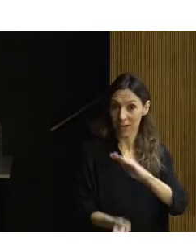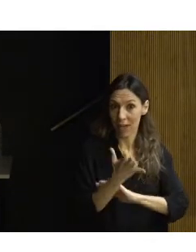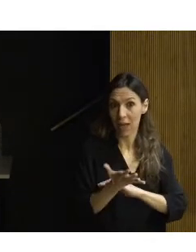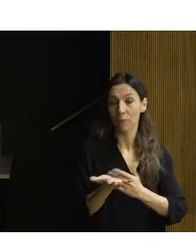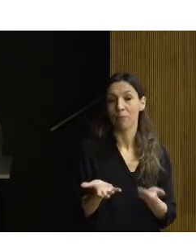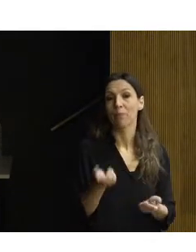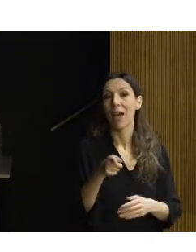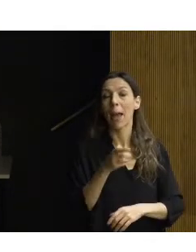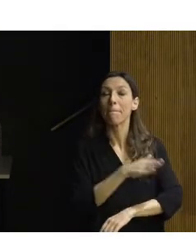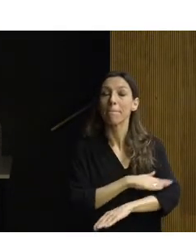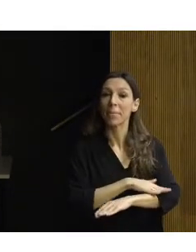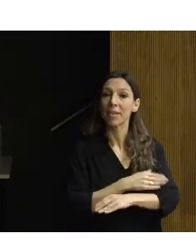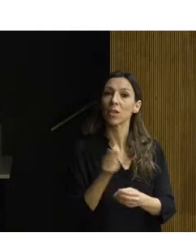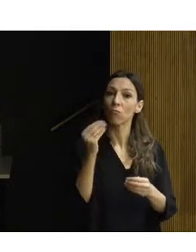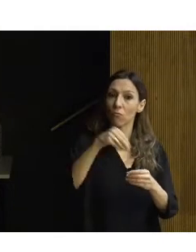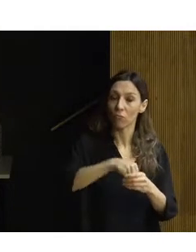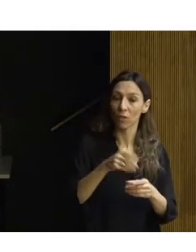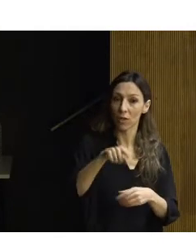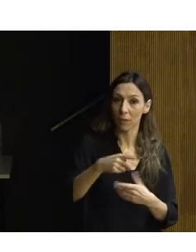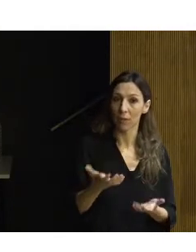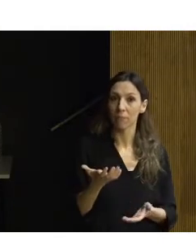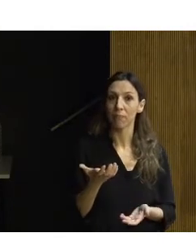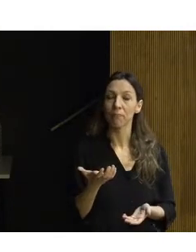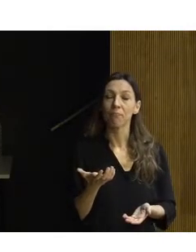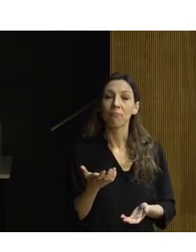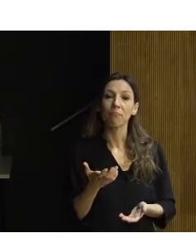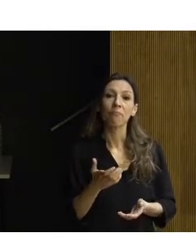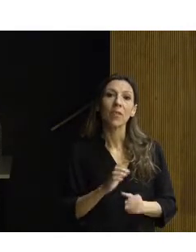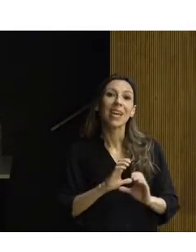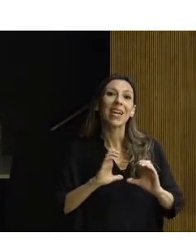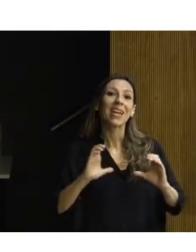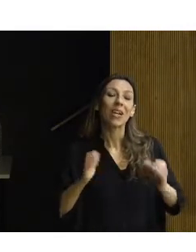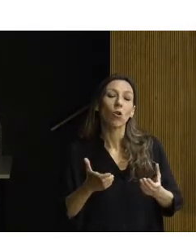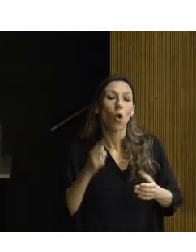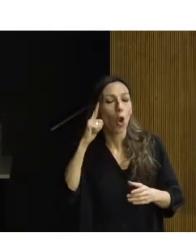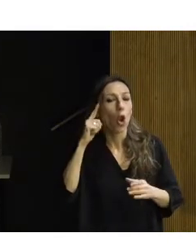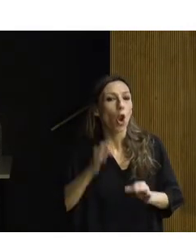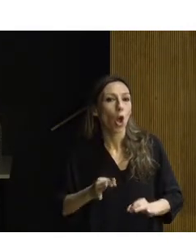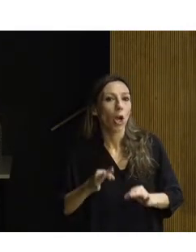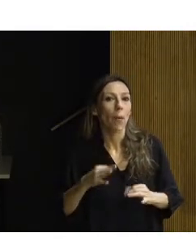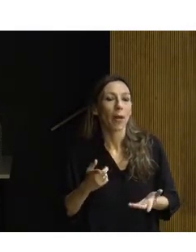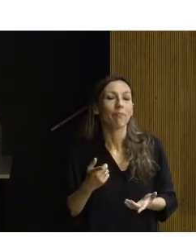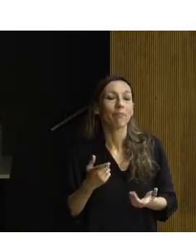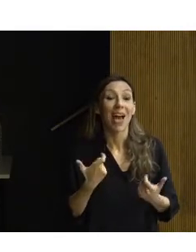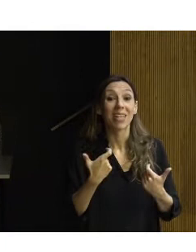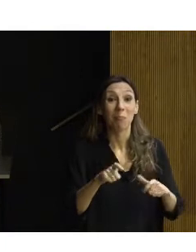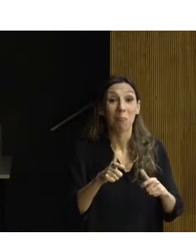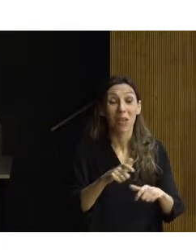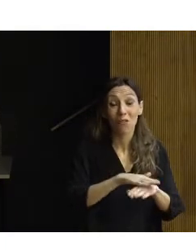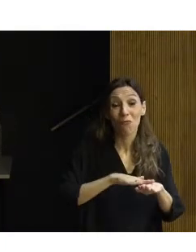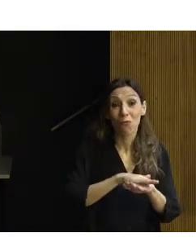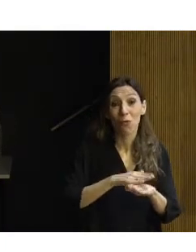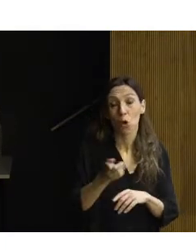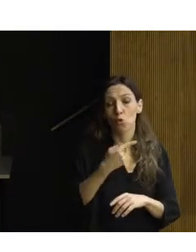Ministerio, por supuesto, está. Y en ese reto demográfico, evidentemente, uno de los aspectos fundamentales que tenemos que